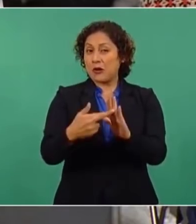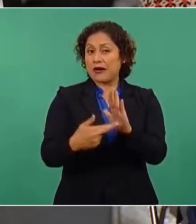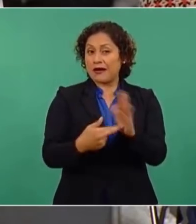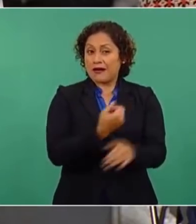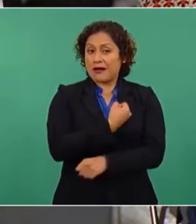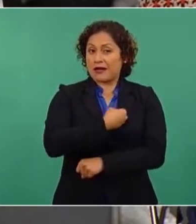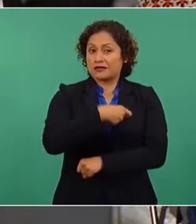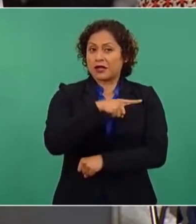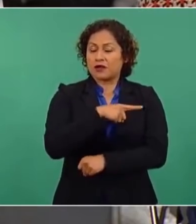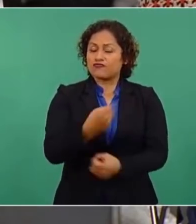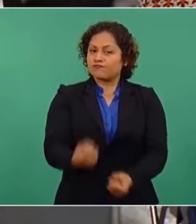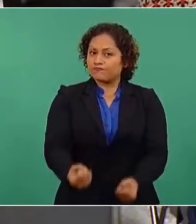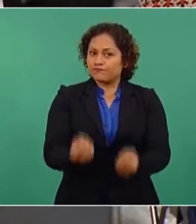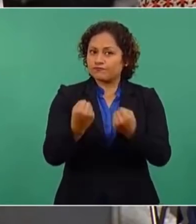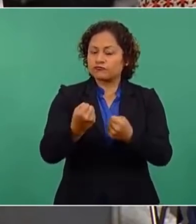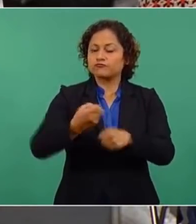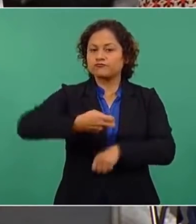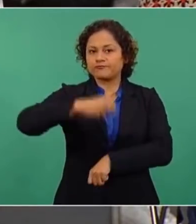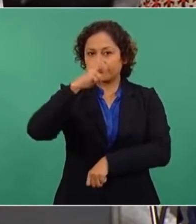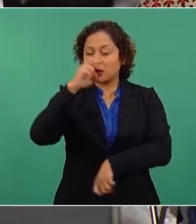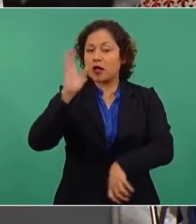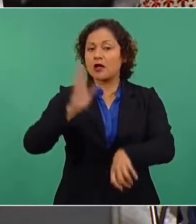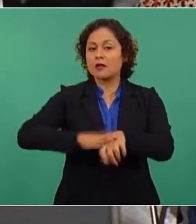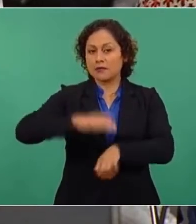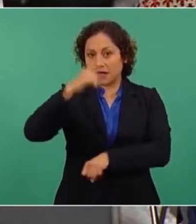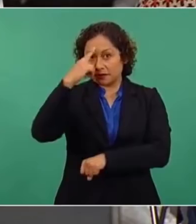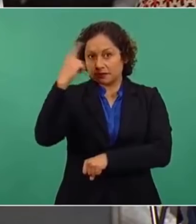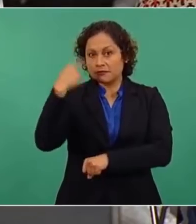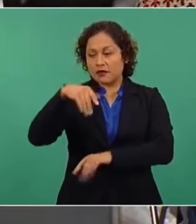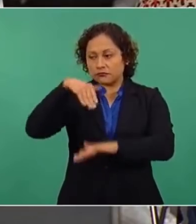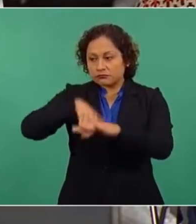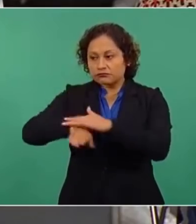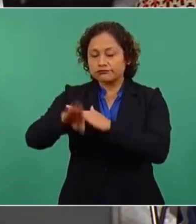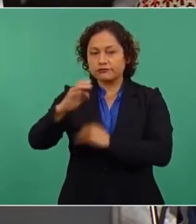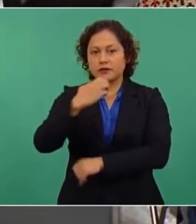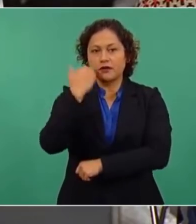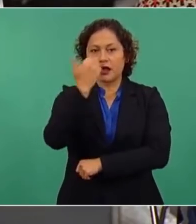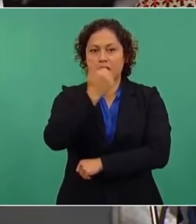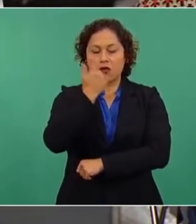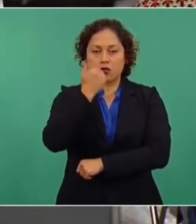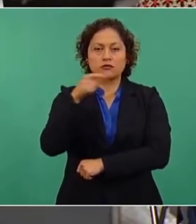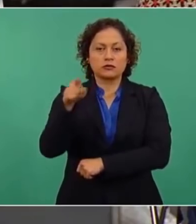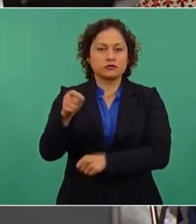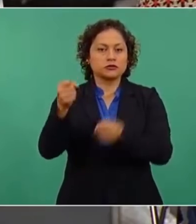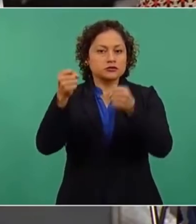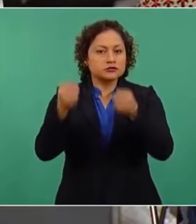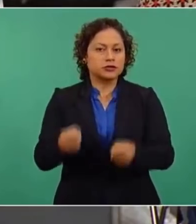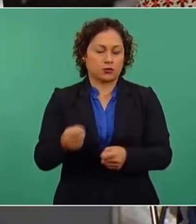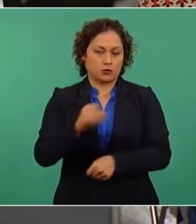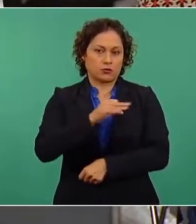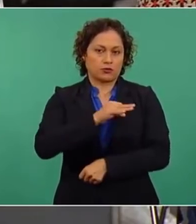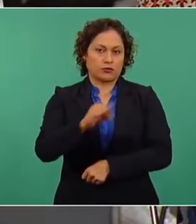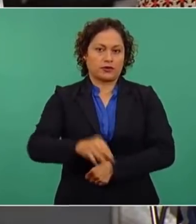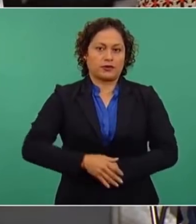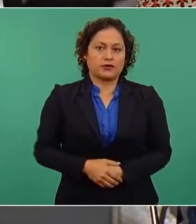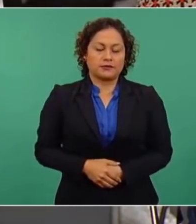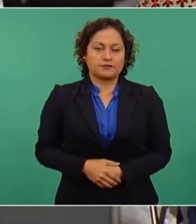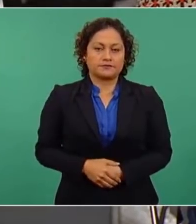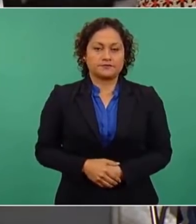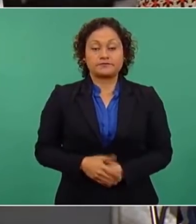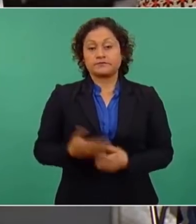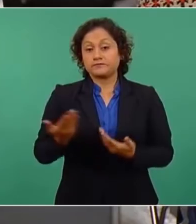que se pudieran presentar para que regresen de manera segura los estudiantes. De estas